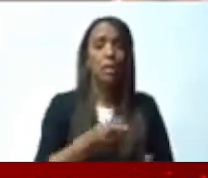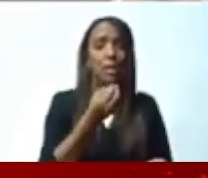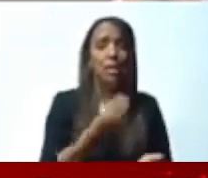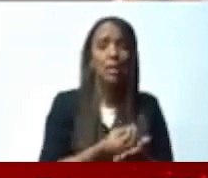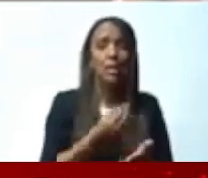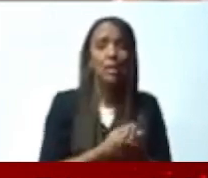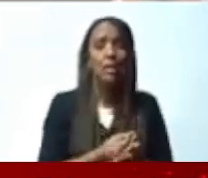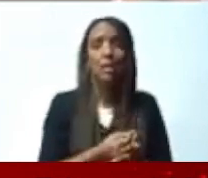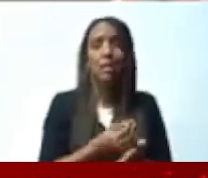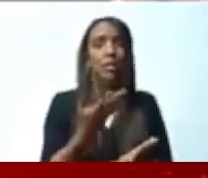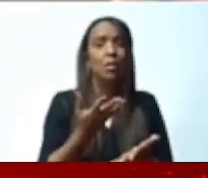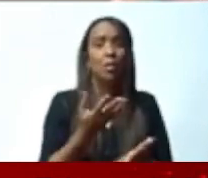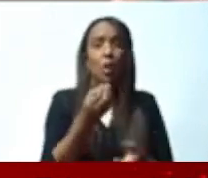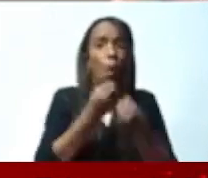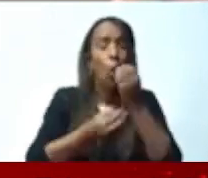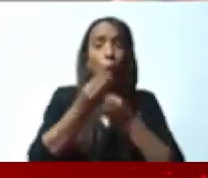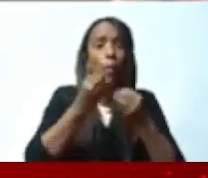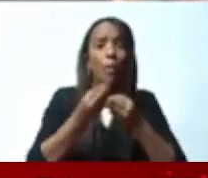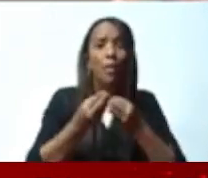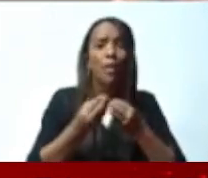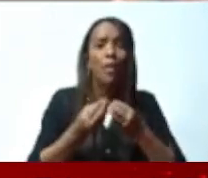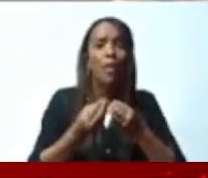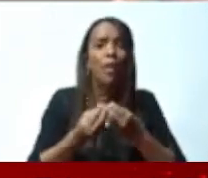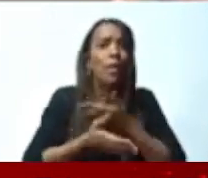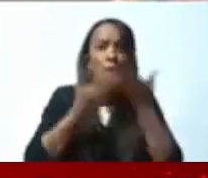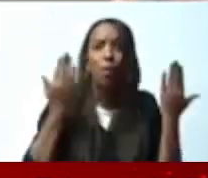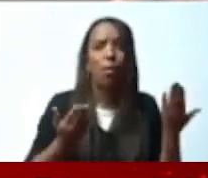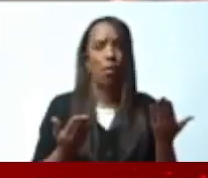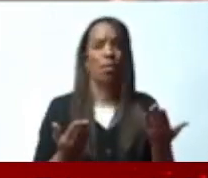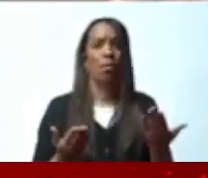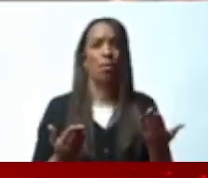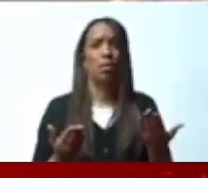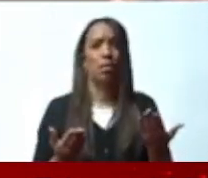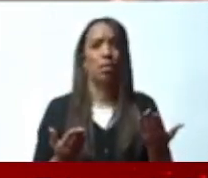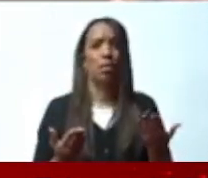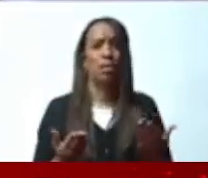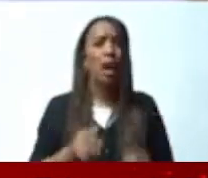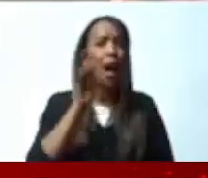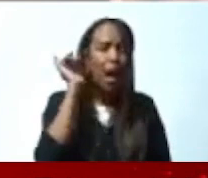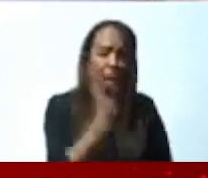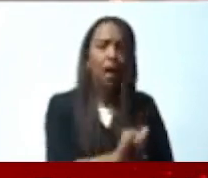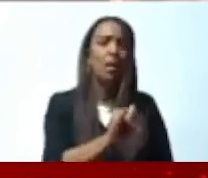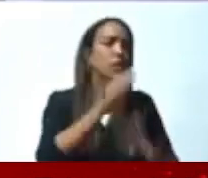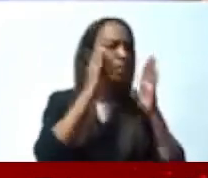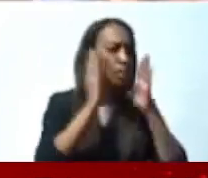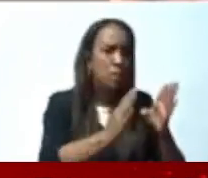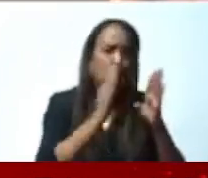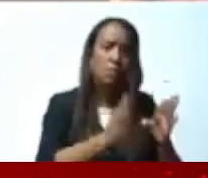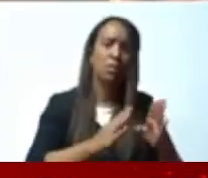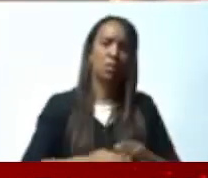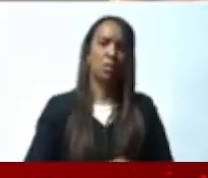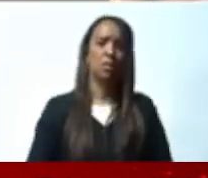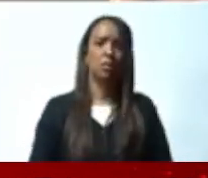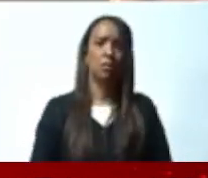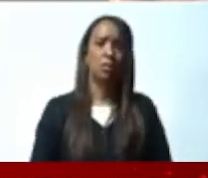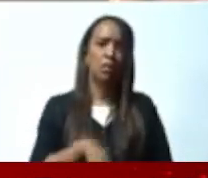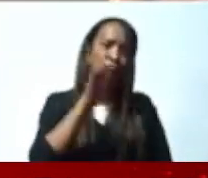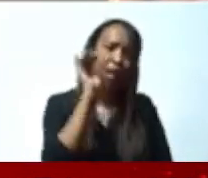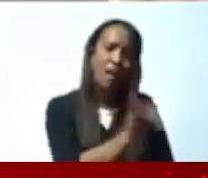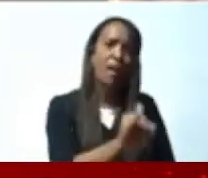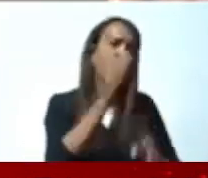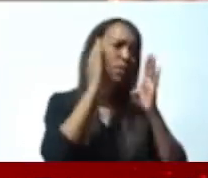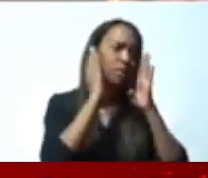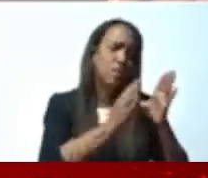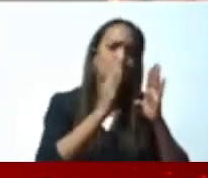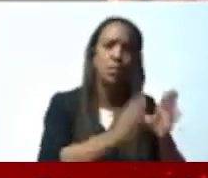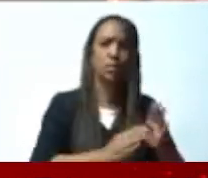en un día. A eso tenemos que dedicarnos nosotros, a superar este país con las condiciones humanas de los